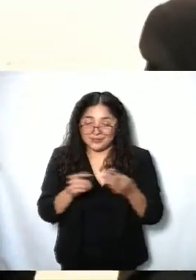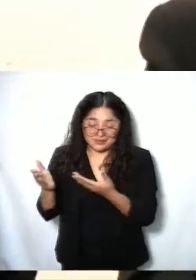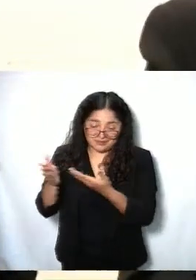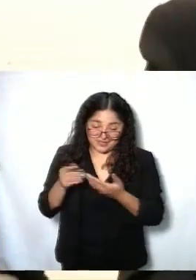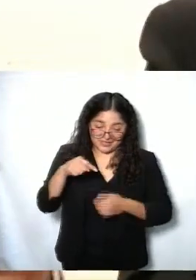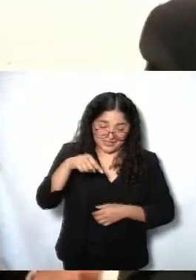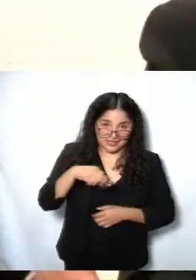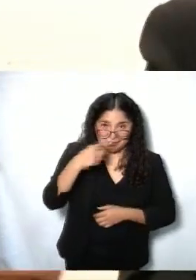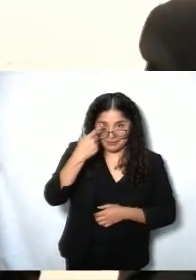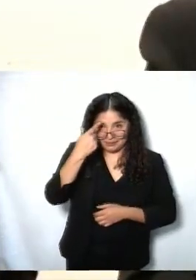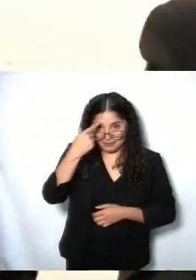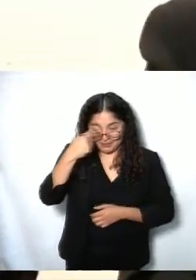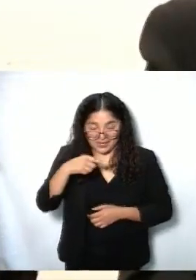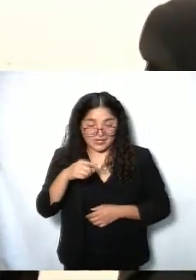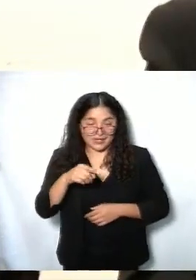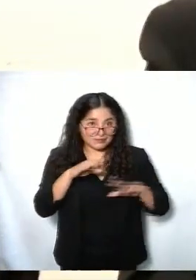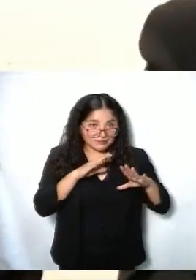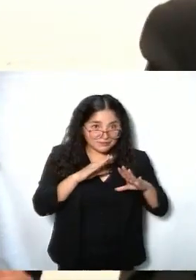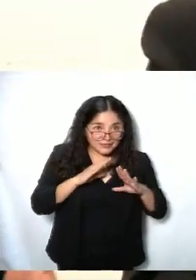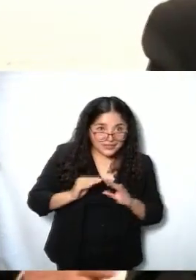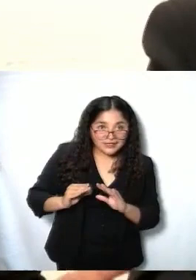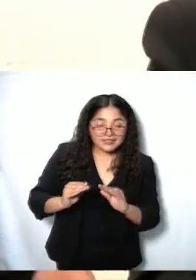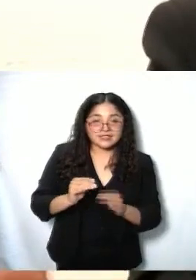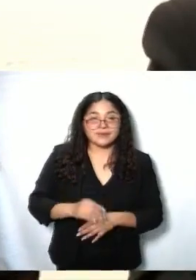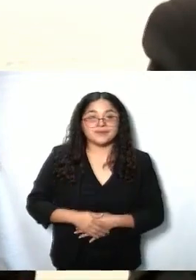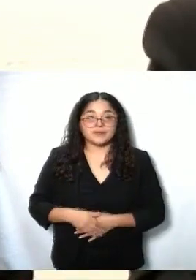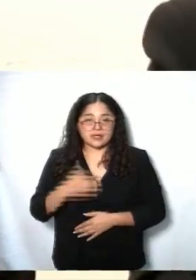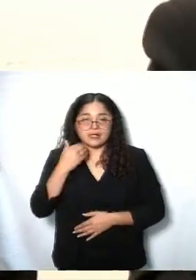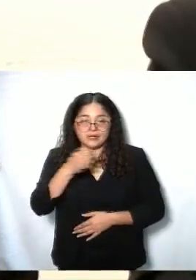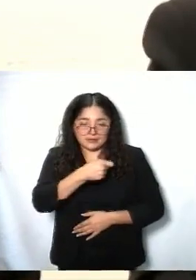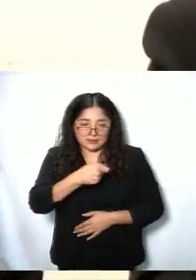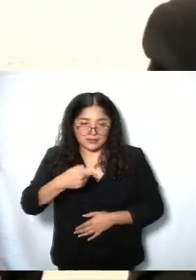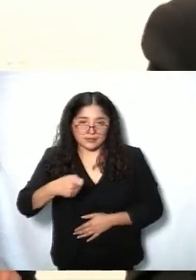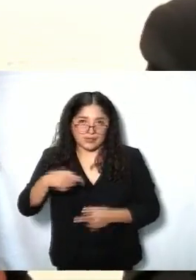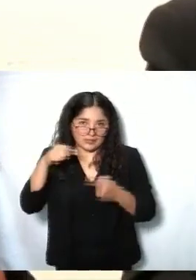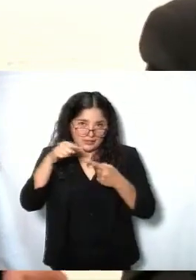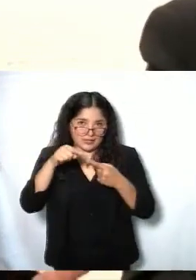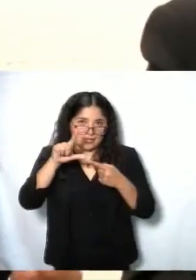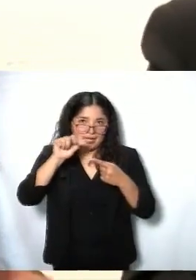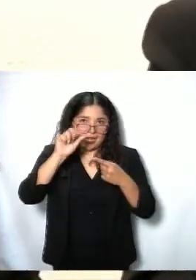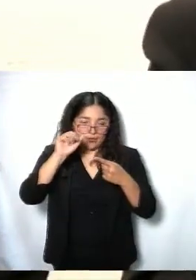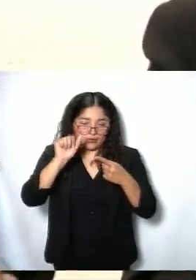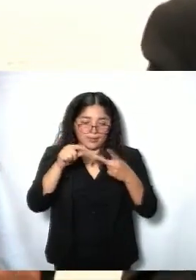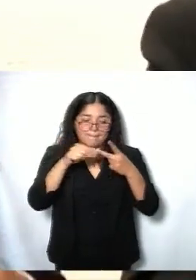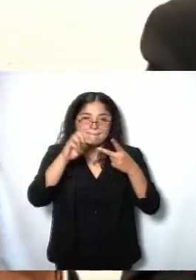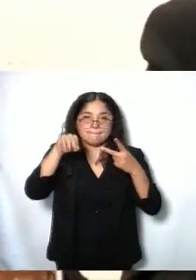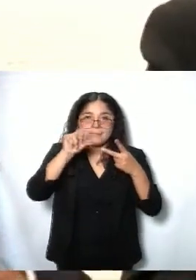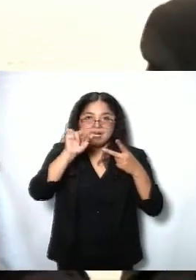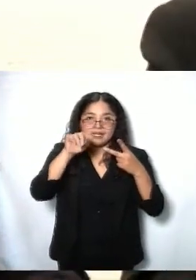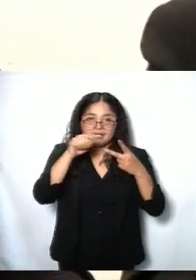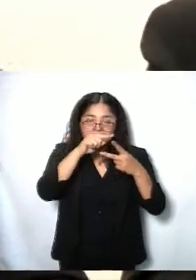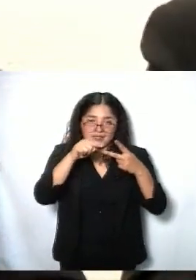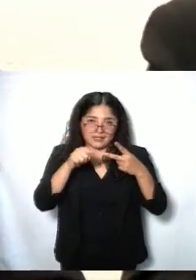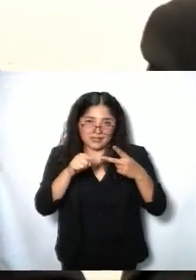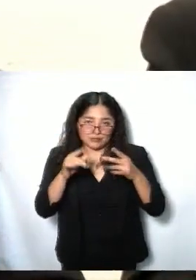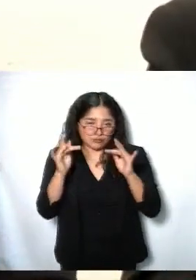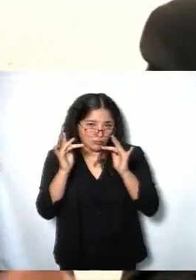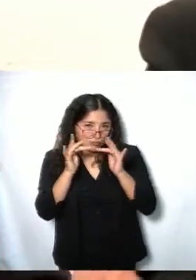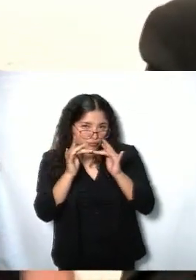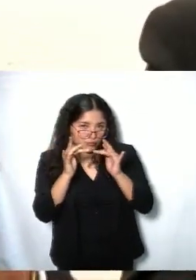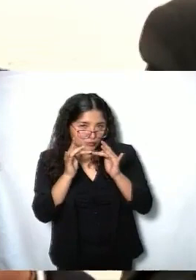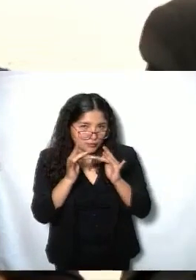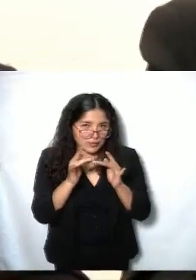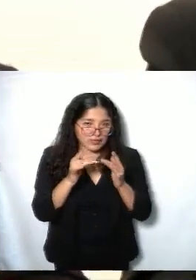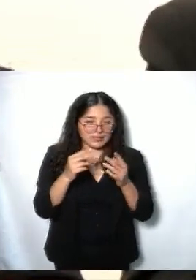también a la lejanía a Laura Lisset y a María del Carmen que no están de manera presencial, pero nos